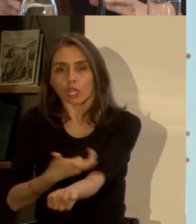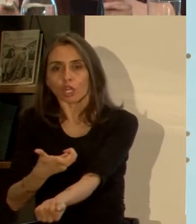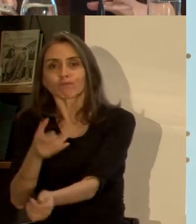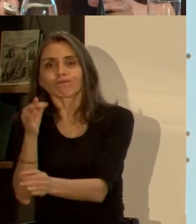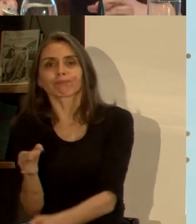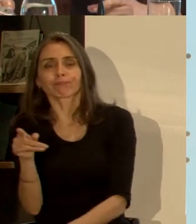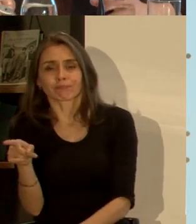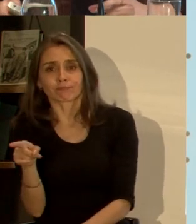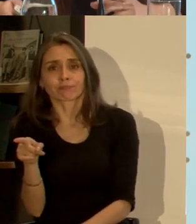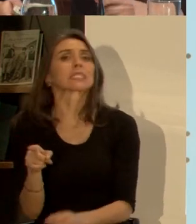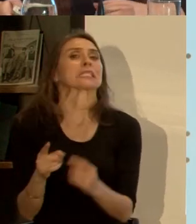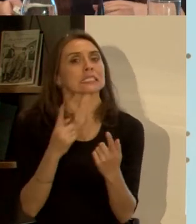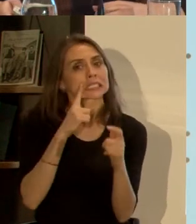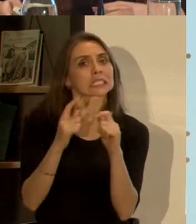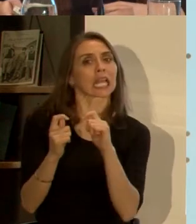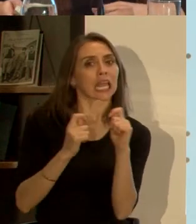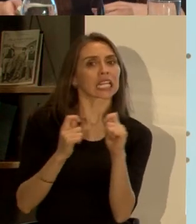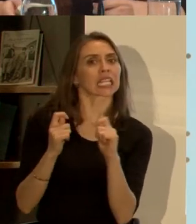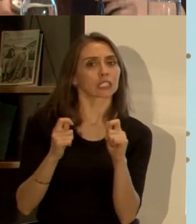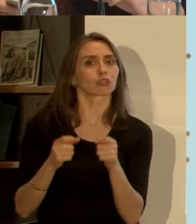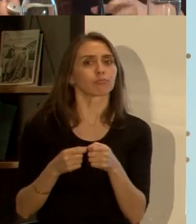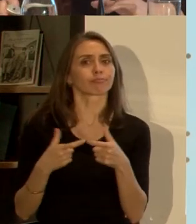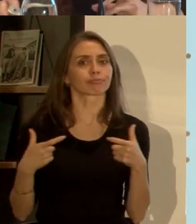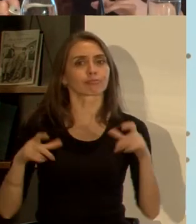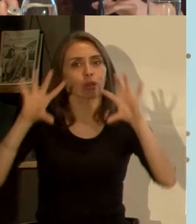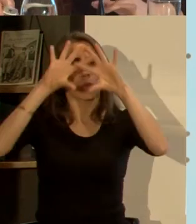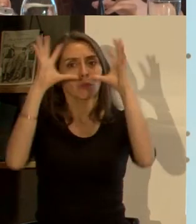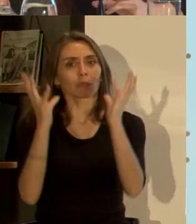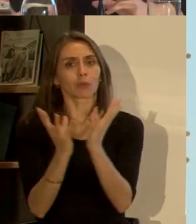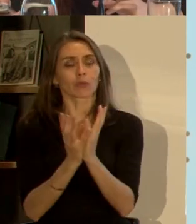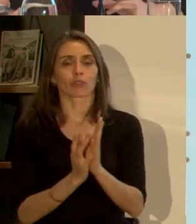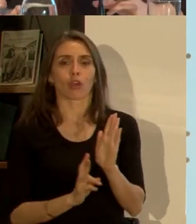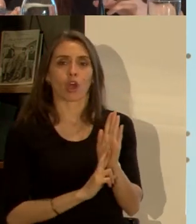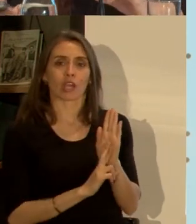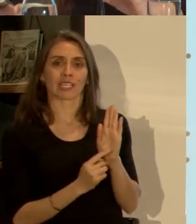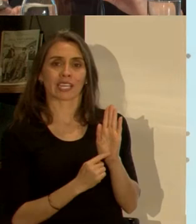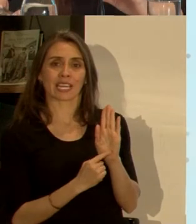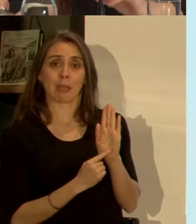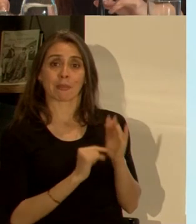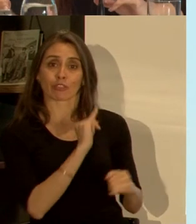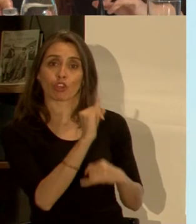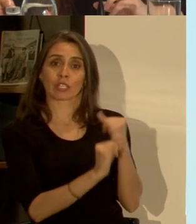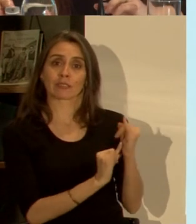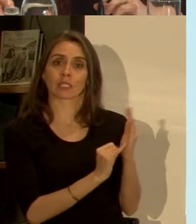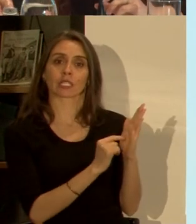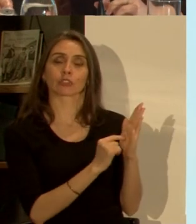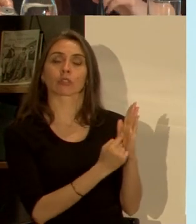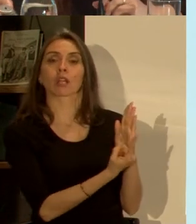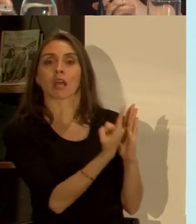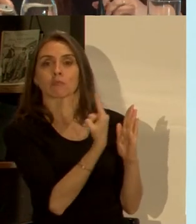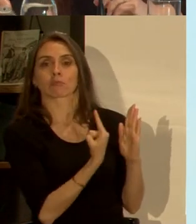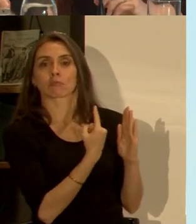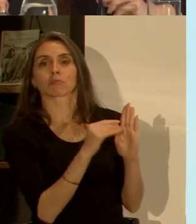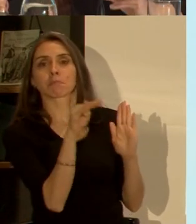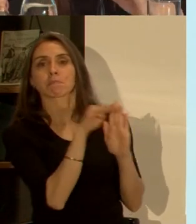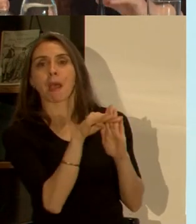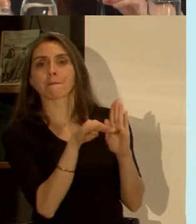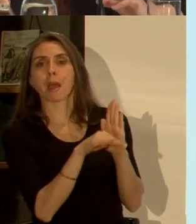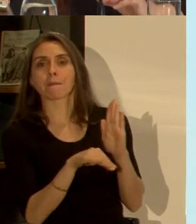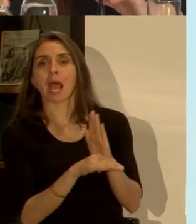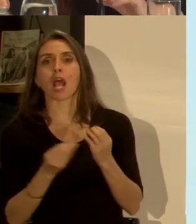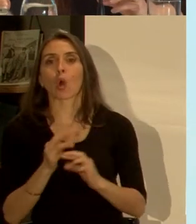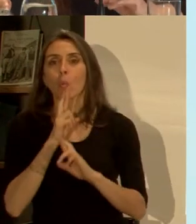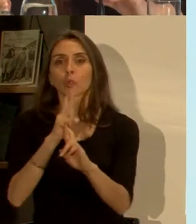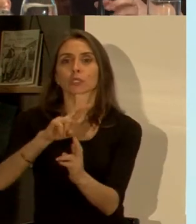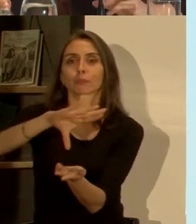frente a algunos riesgos que se están dando por lo tanto este reglamento nos va a traer la pauta y nos va a marcar cómo debemos responder